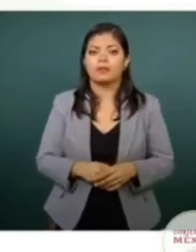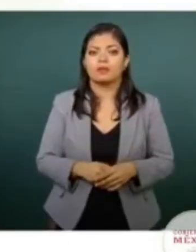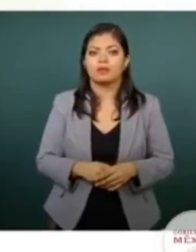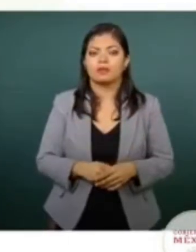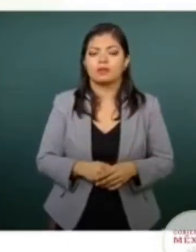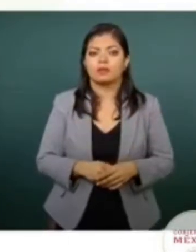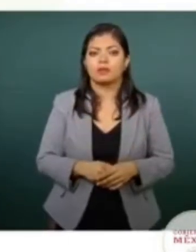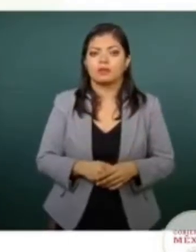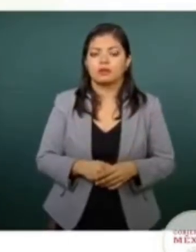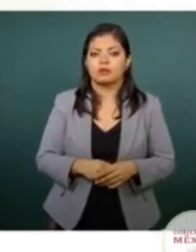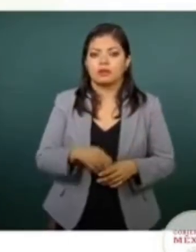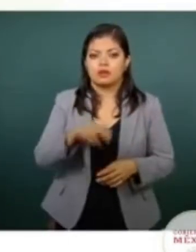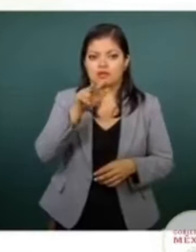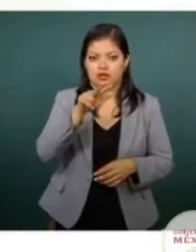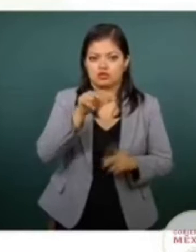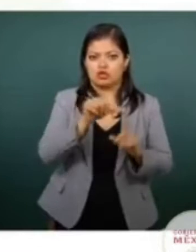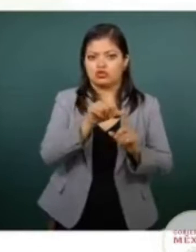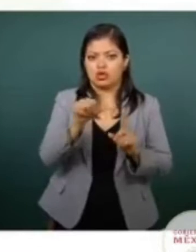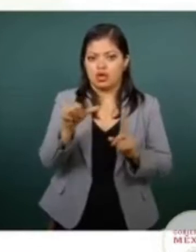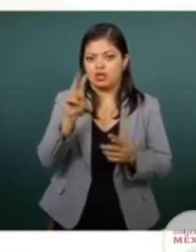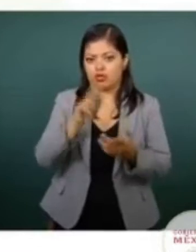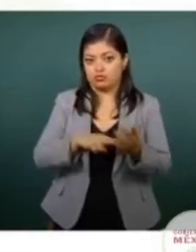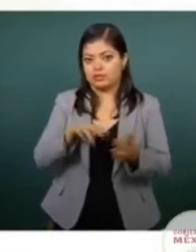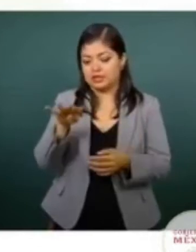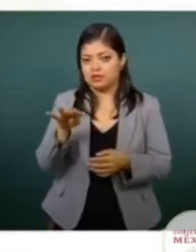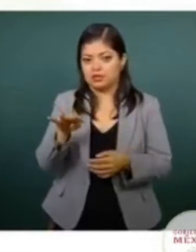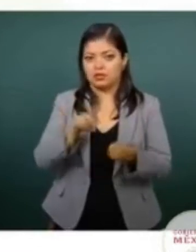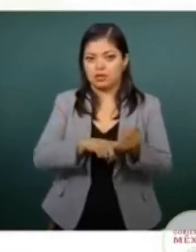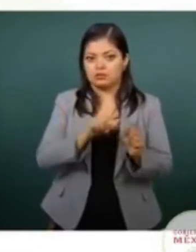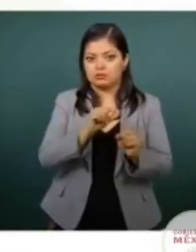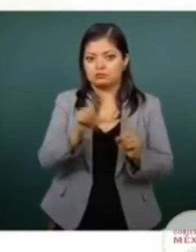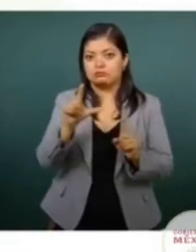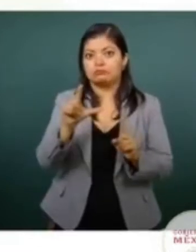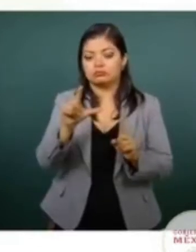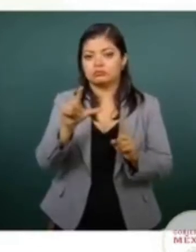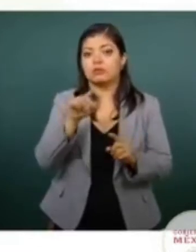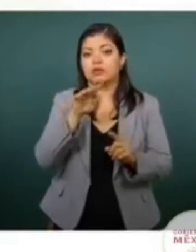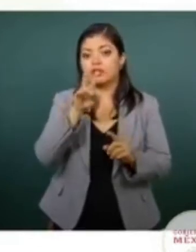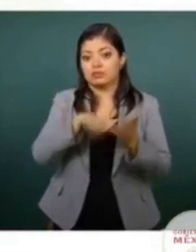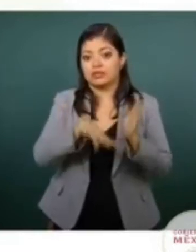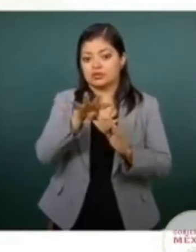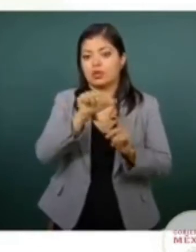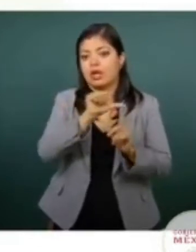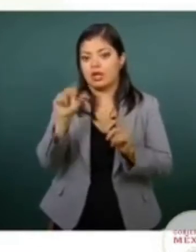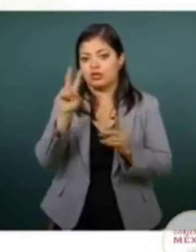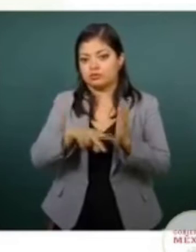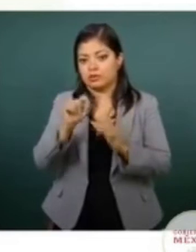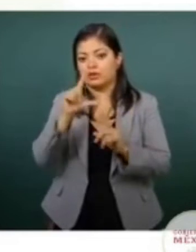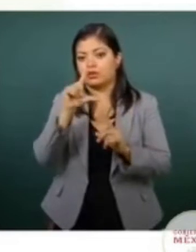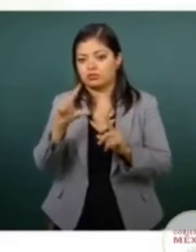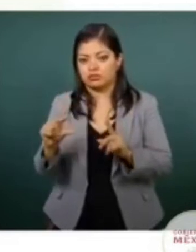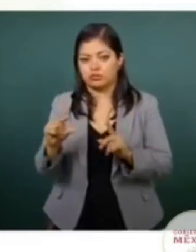18 al 19 hubo un incremento, pero del 19 al 20 hay una reducción. En el 19 son